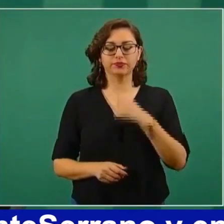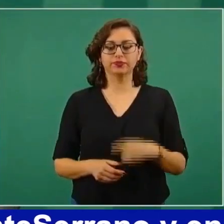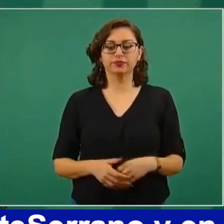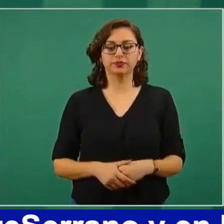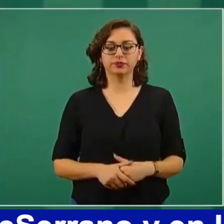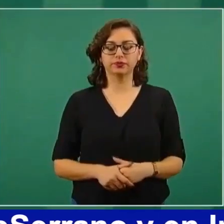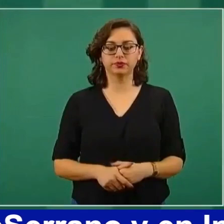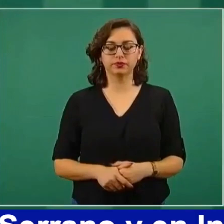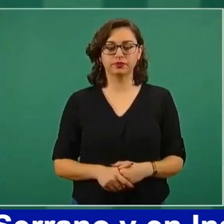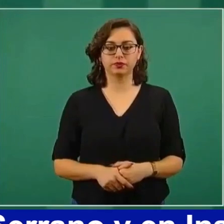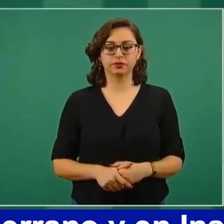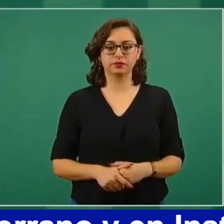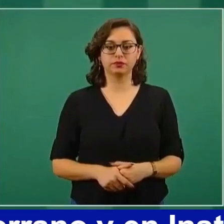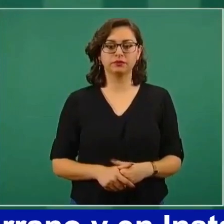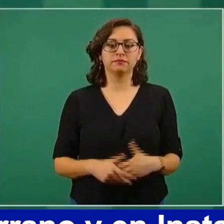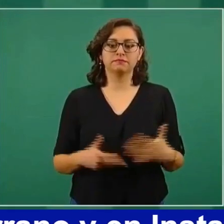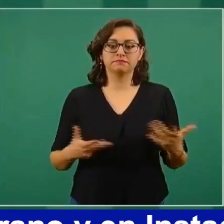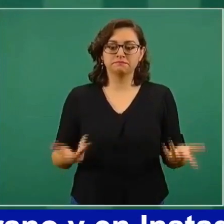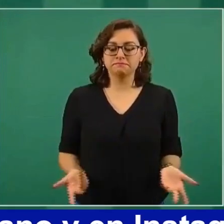empresas